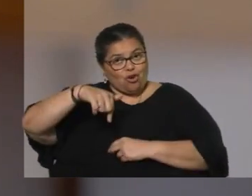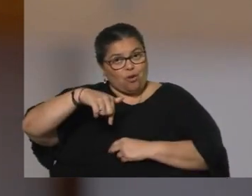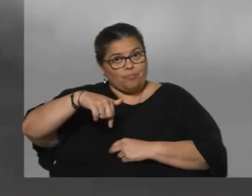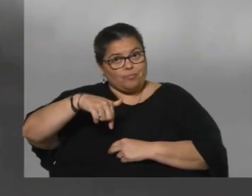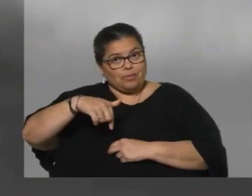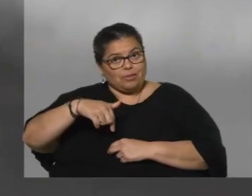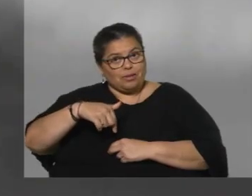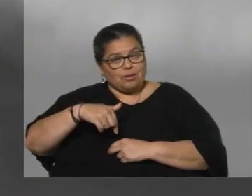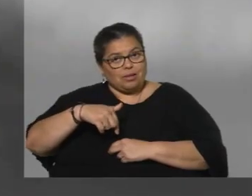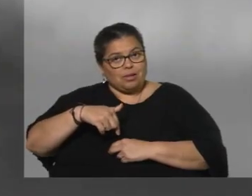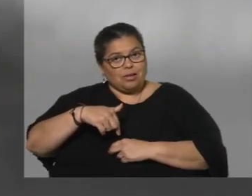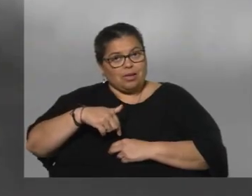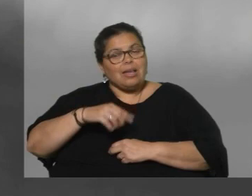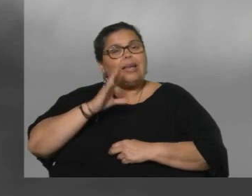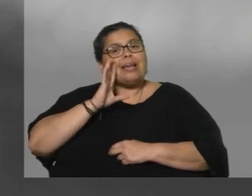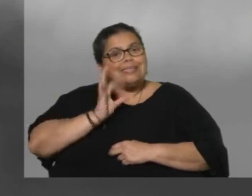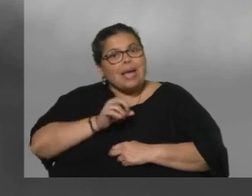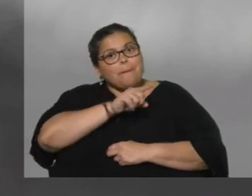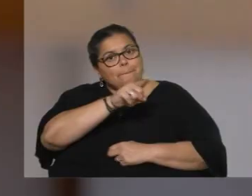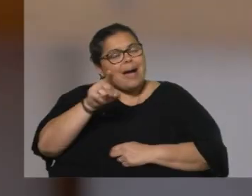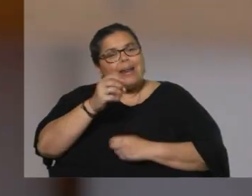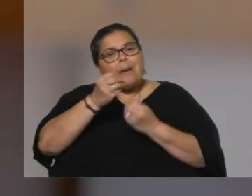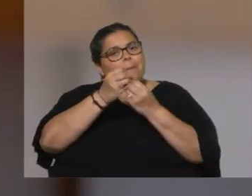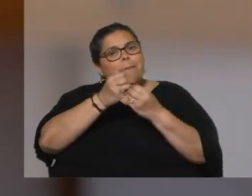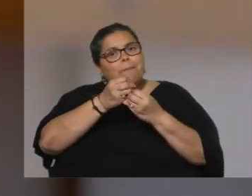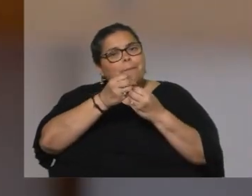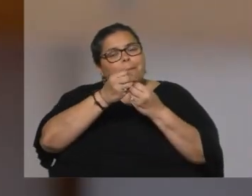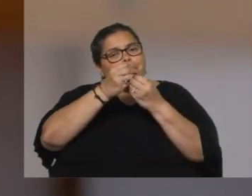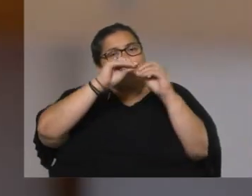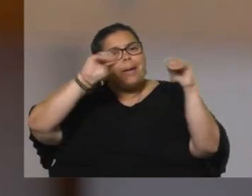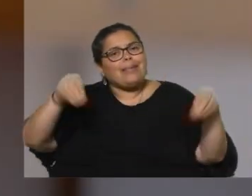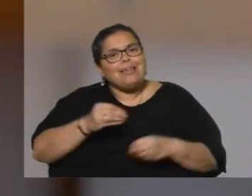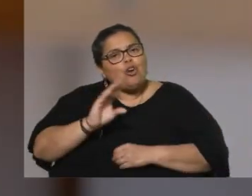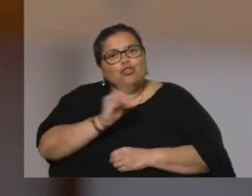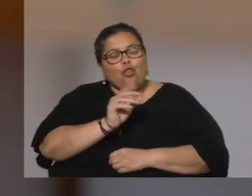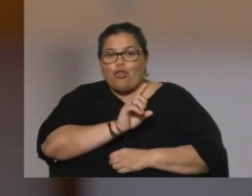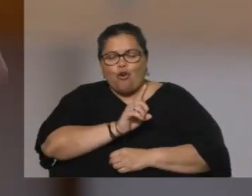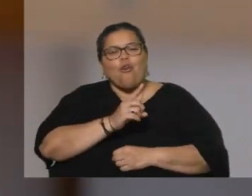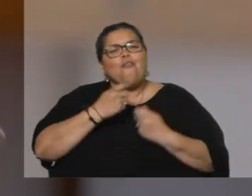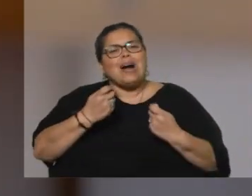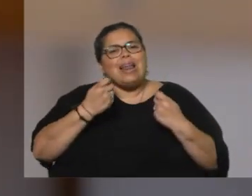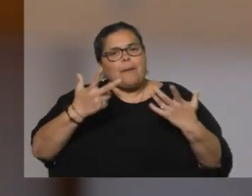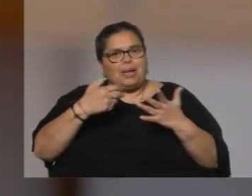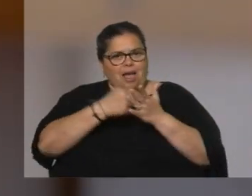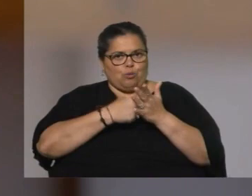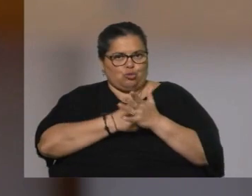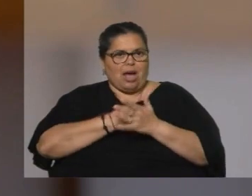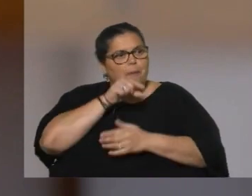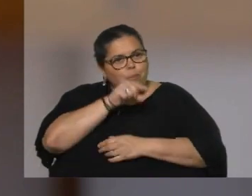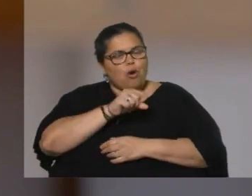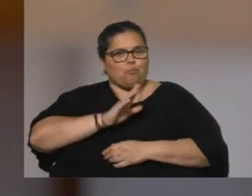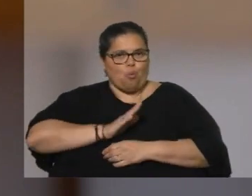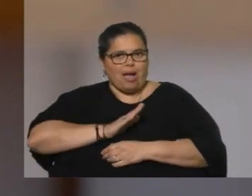sepa, que no está todo perdido. Que vale la pena luchar por esa mujer, por esos niños que 10,